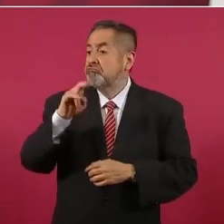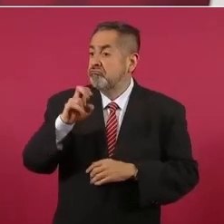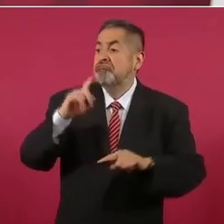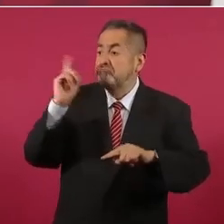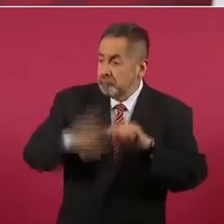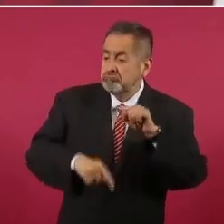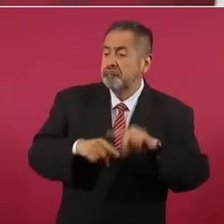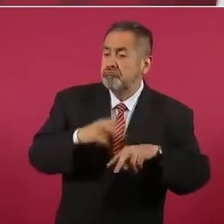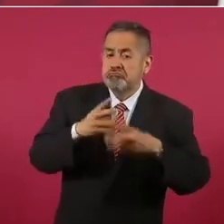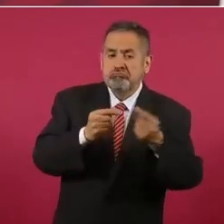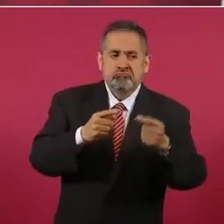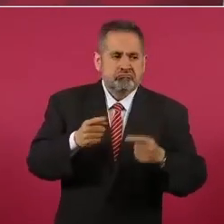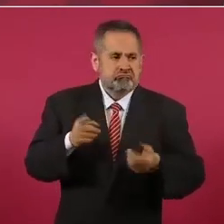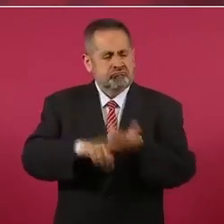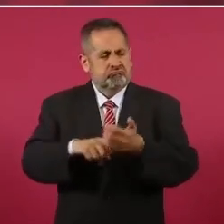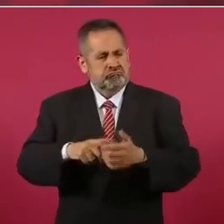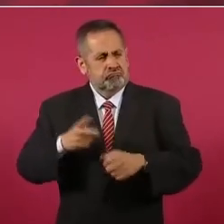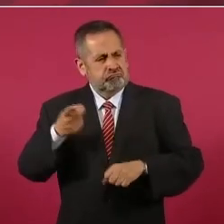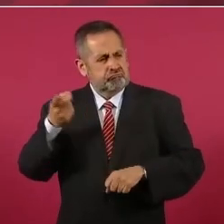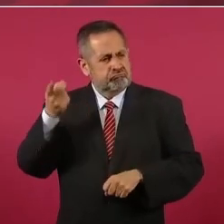que va a haber una dictadura,